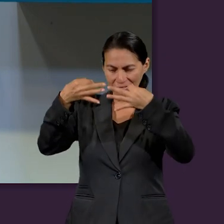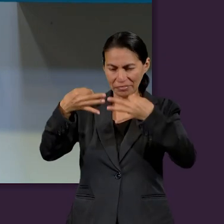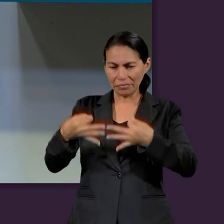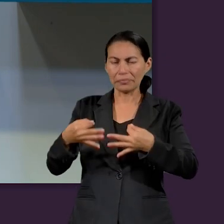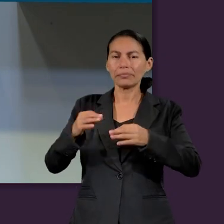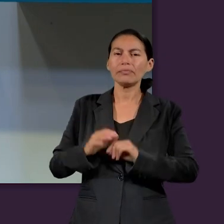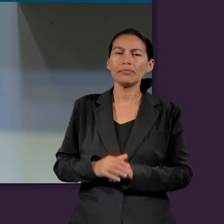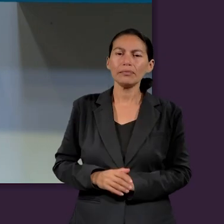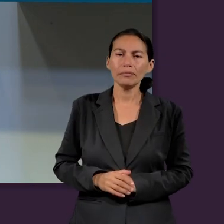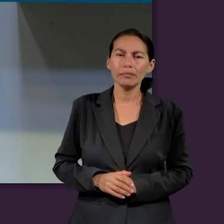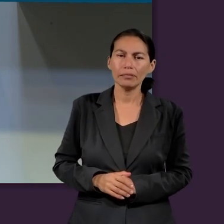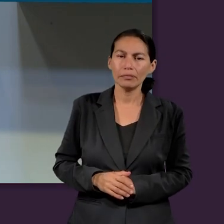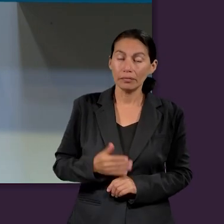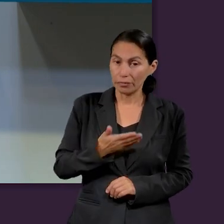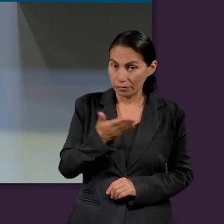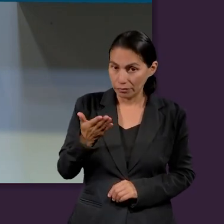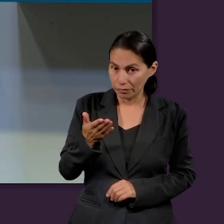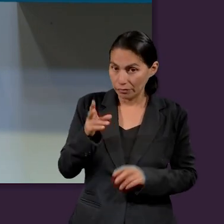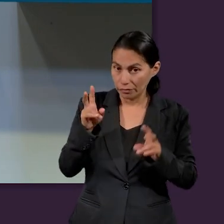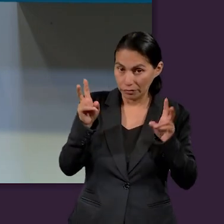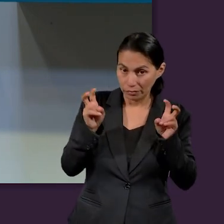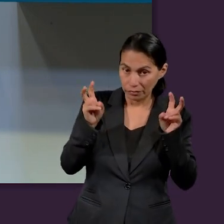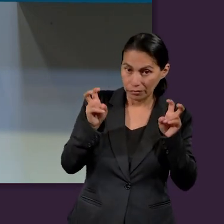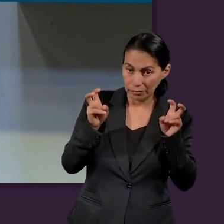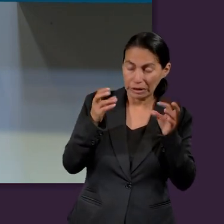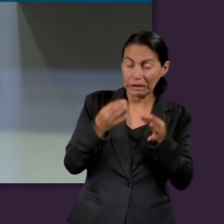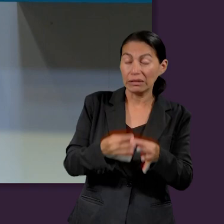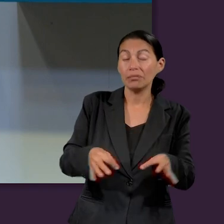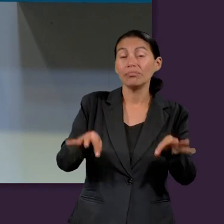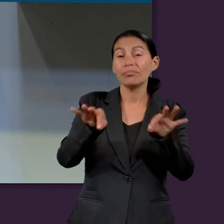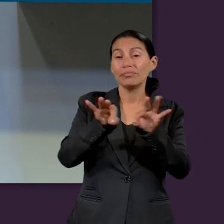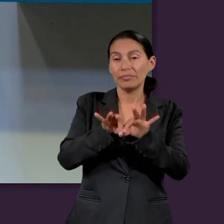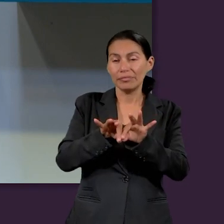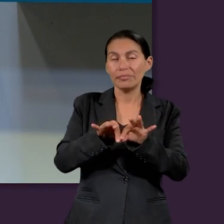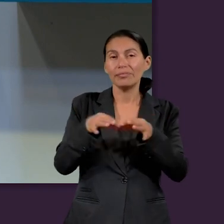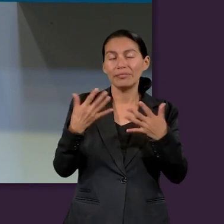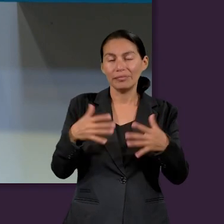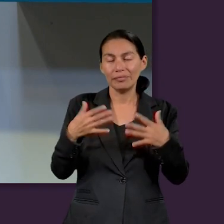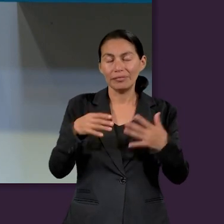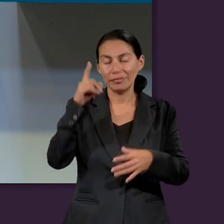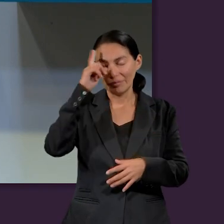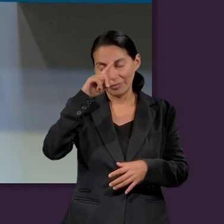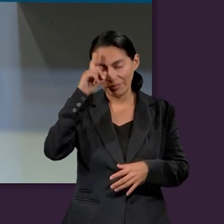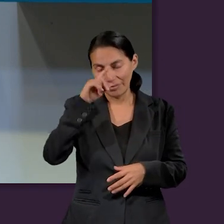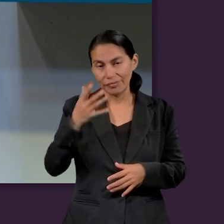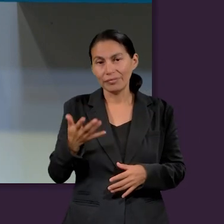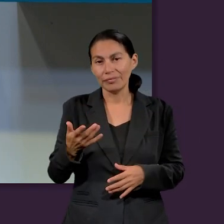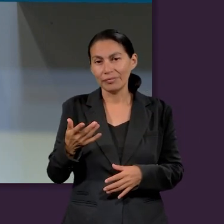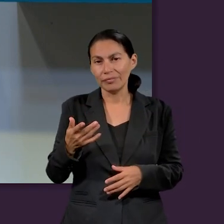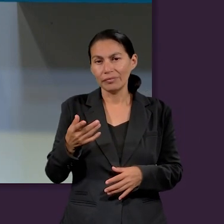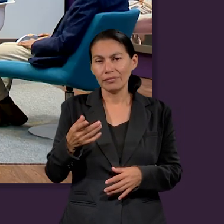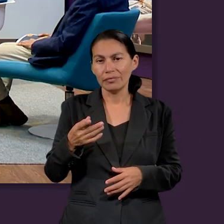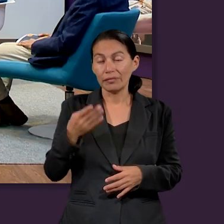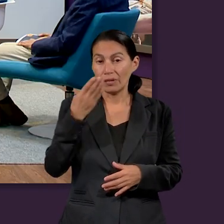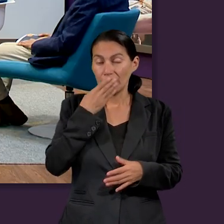correctamente en estos temas que son necesarios los consejos